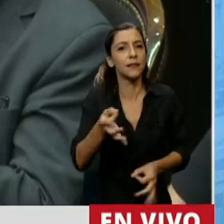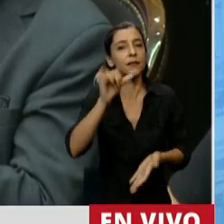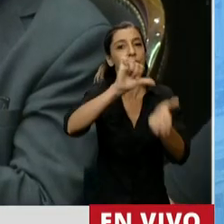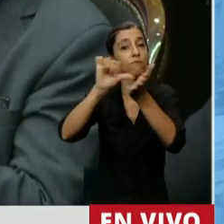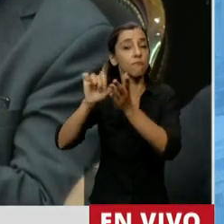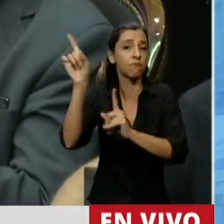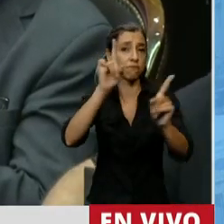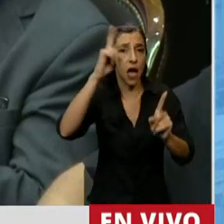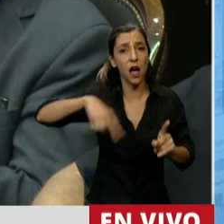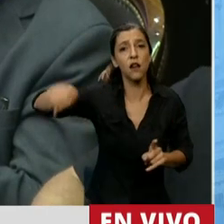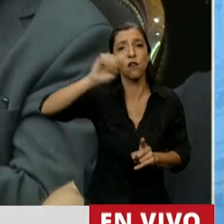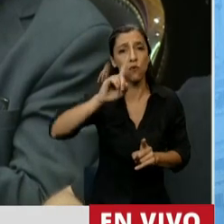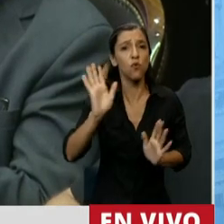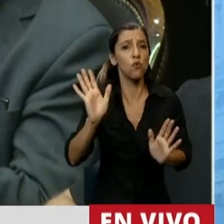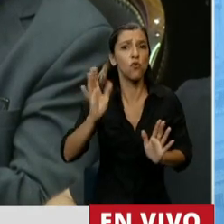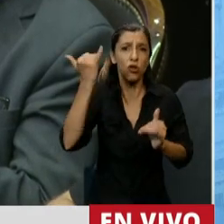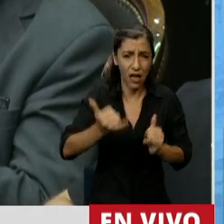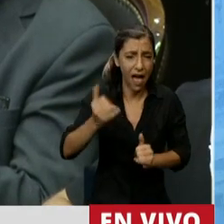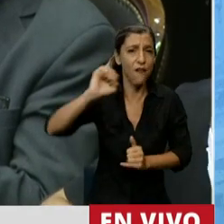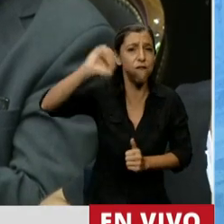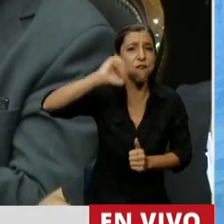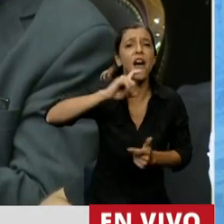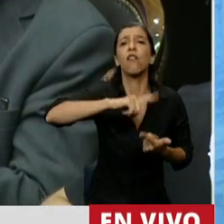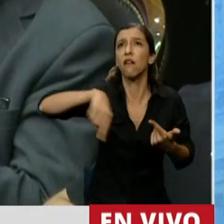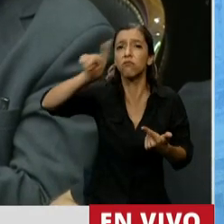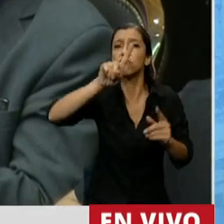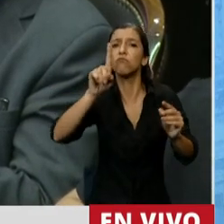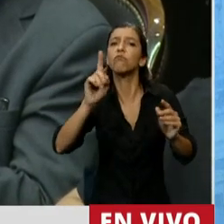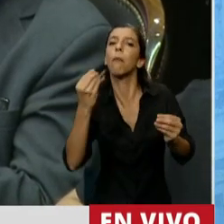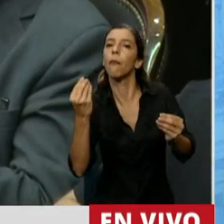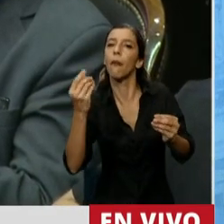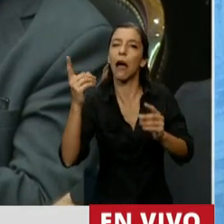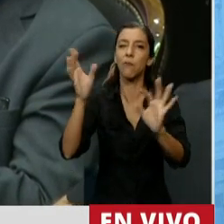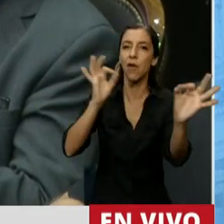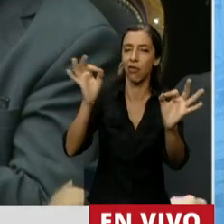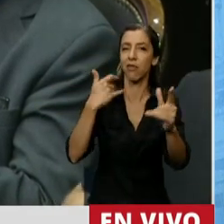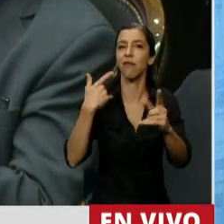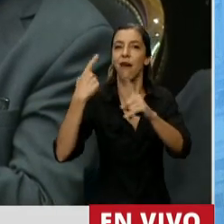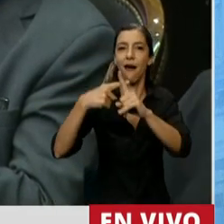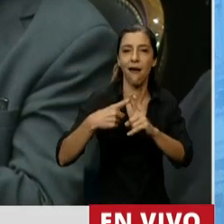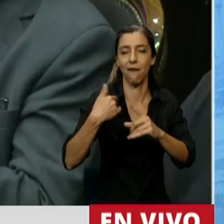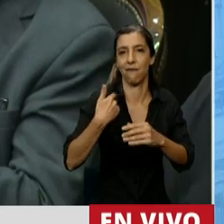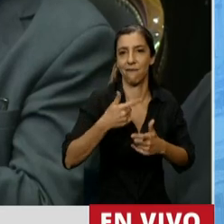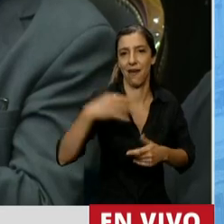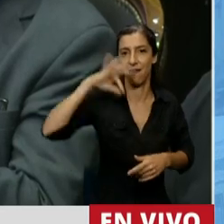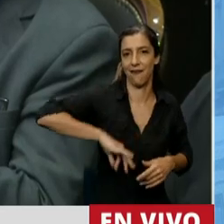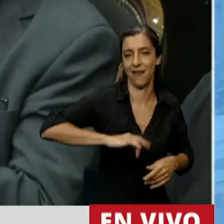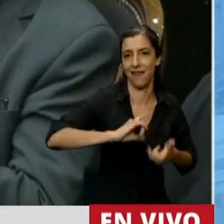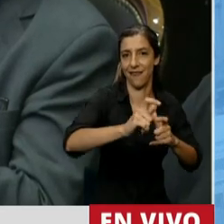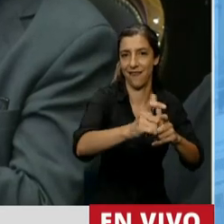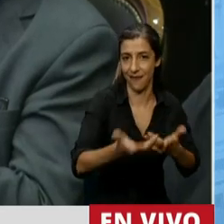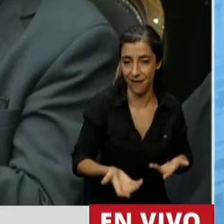consideración la inflación para la movilidad de los saberes previsionales, pero en general